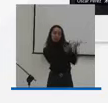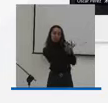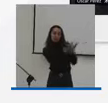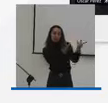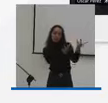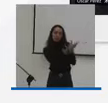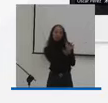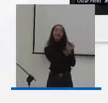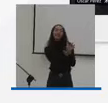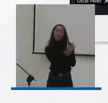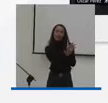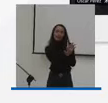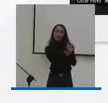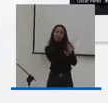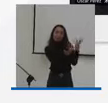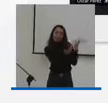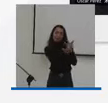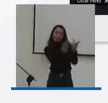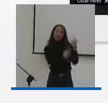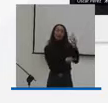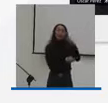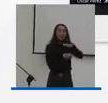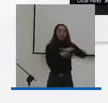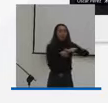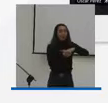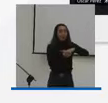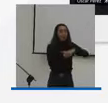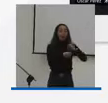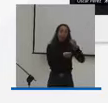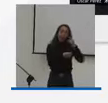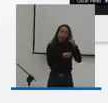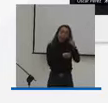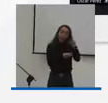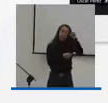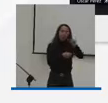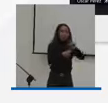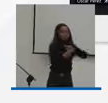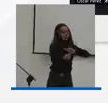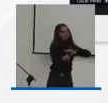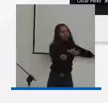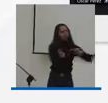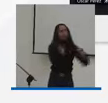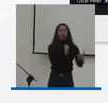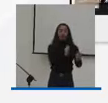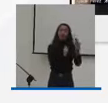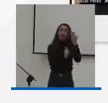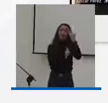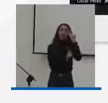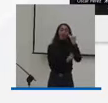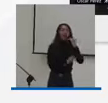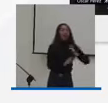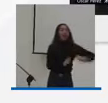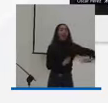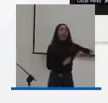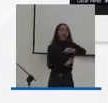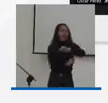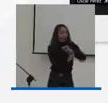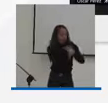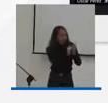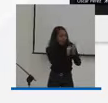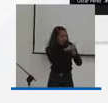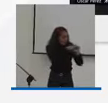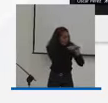la materialización efectiva de este proyecto de ley, además de que las mujeres deportistas sean